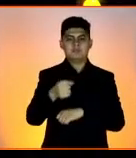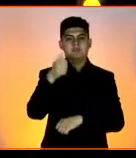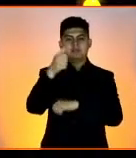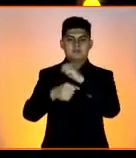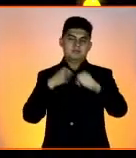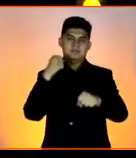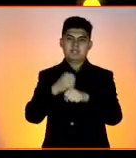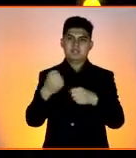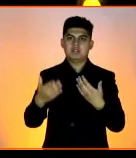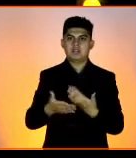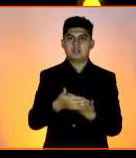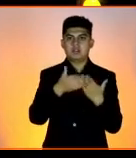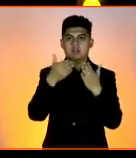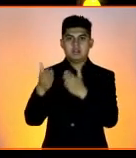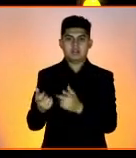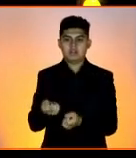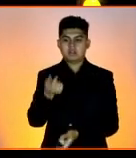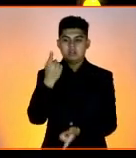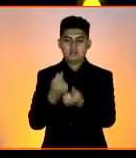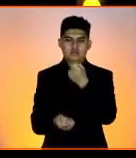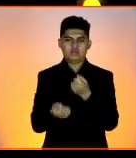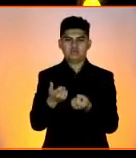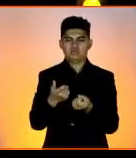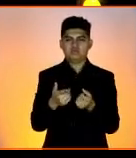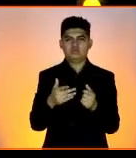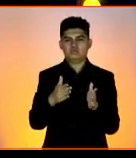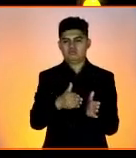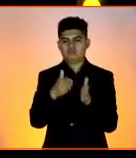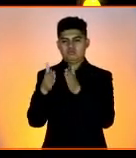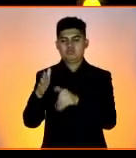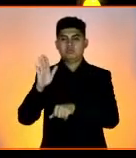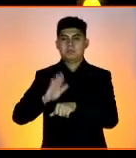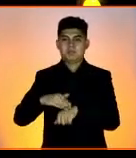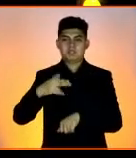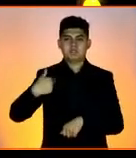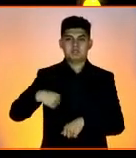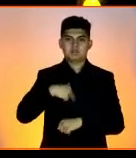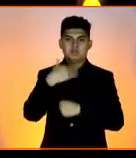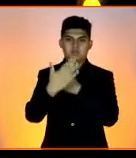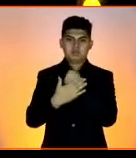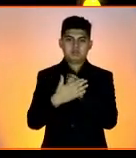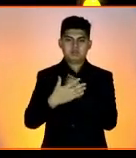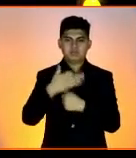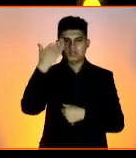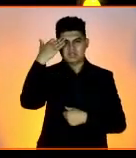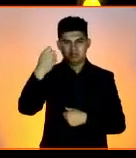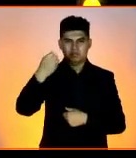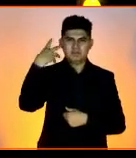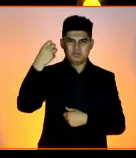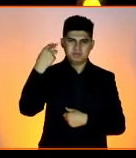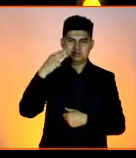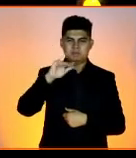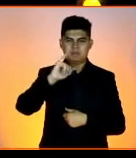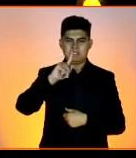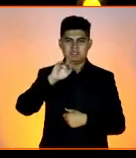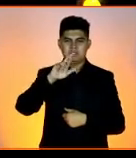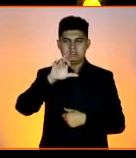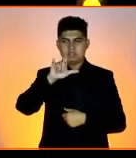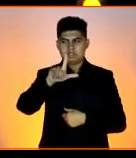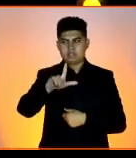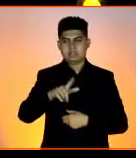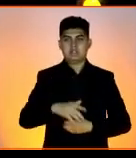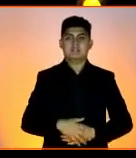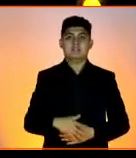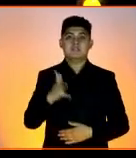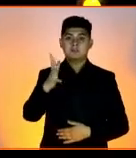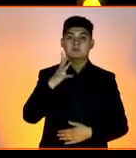vamos a continuar con algunos segmentos más previos a nuestro siguiente momento, que es la conferencia magistral, el